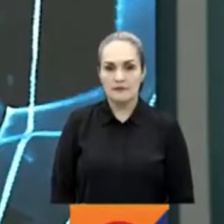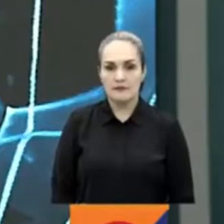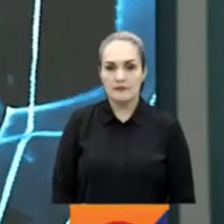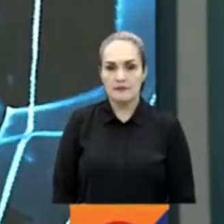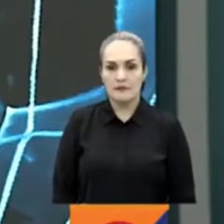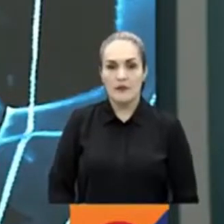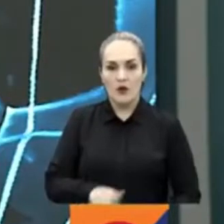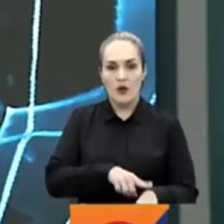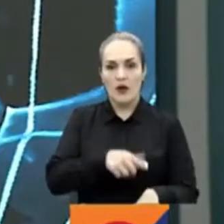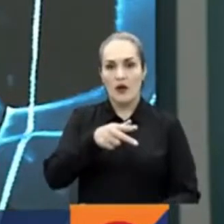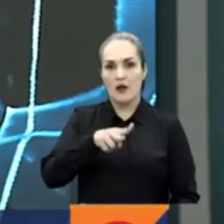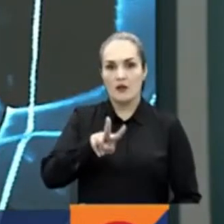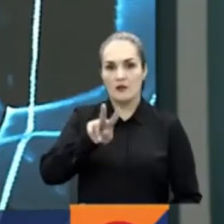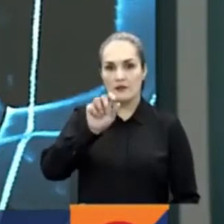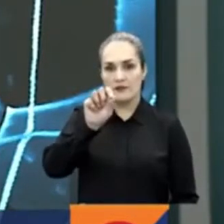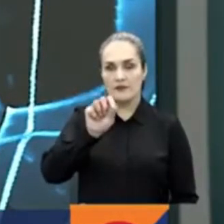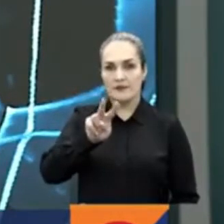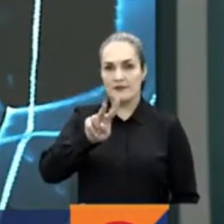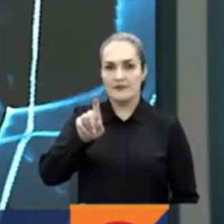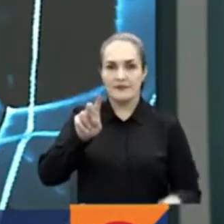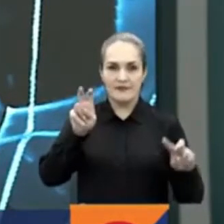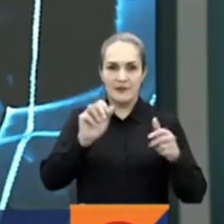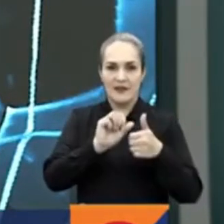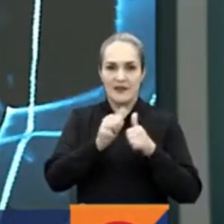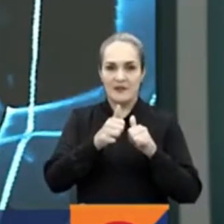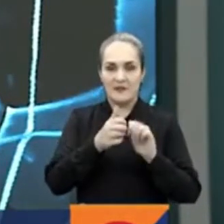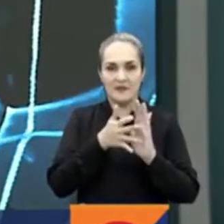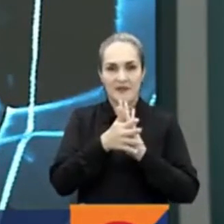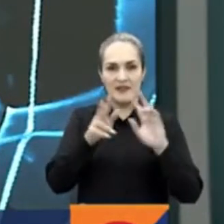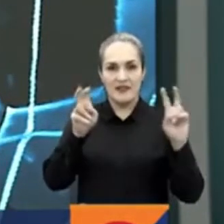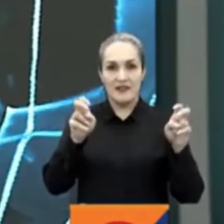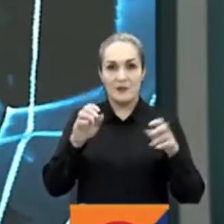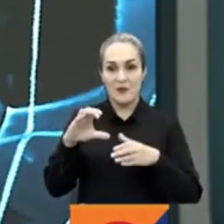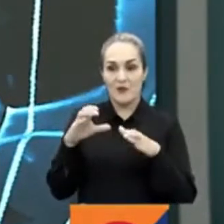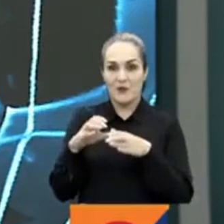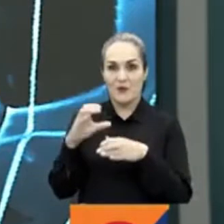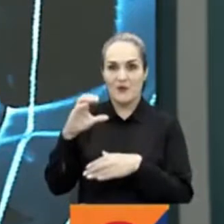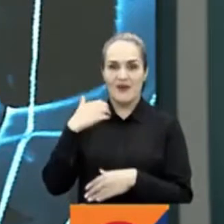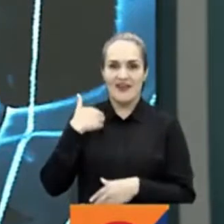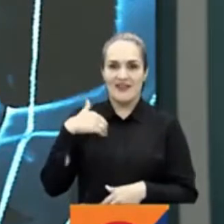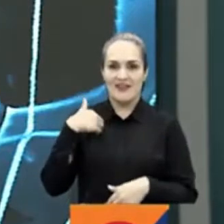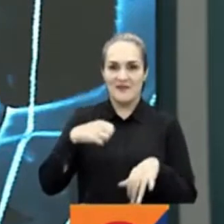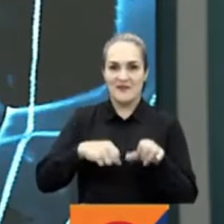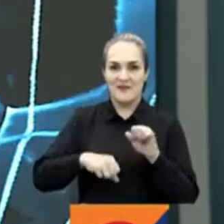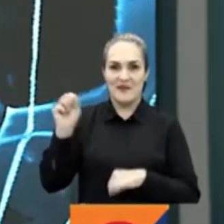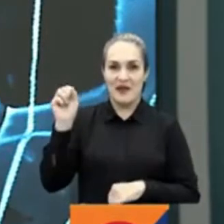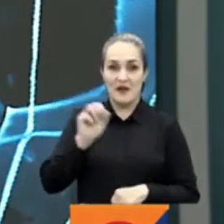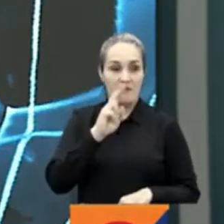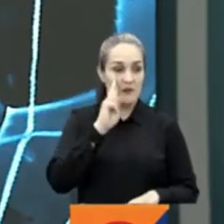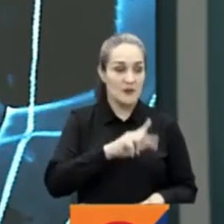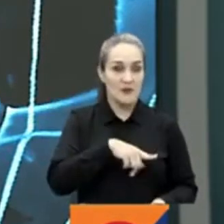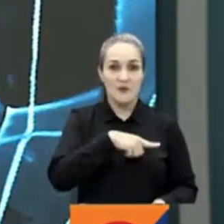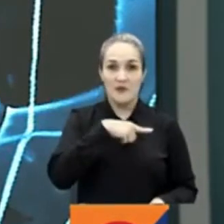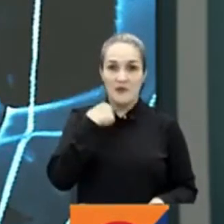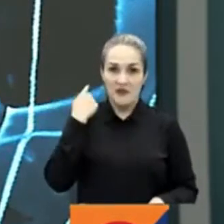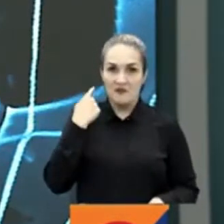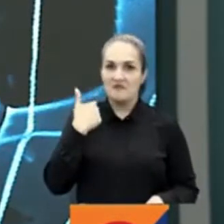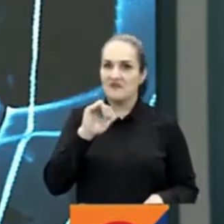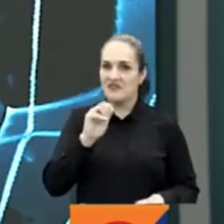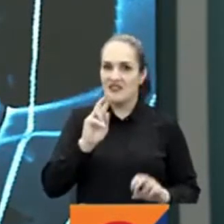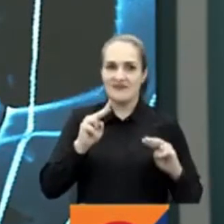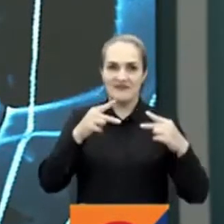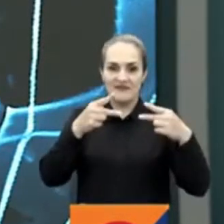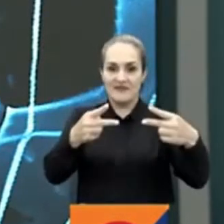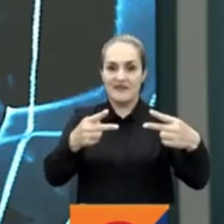12 y 26 minutos hablamos de deportes y de la selección argentina que le ganó a Venezuela y se clasificó a la semifinal en la que